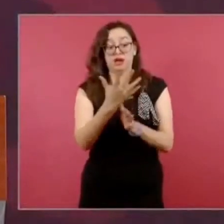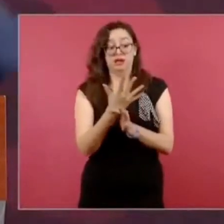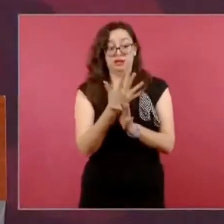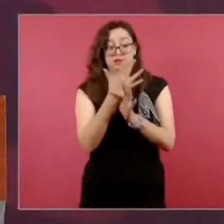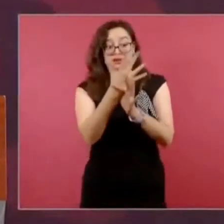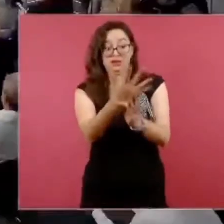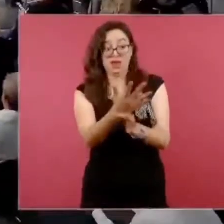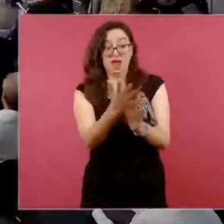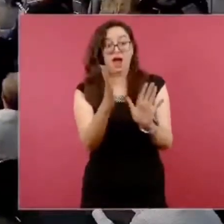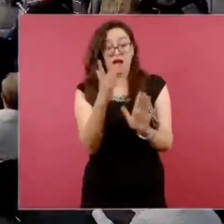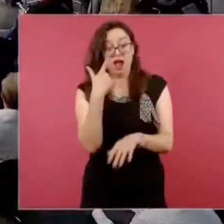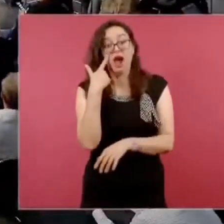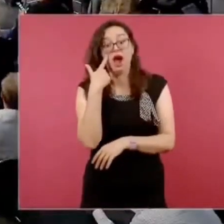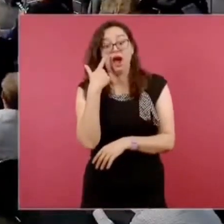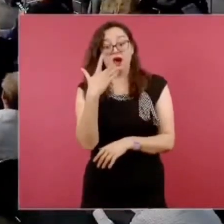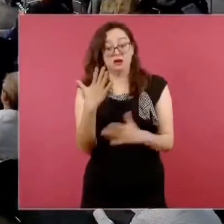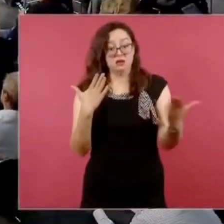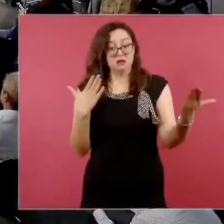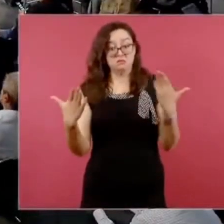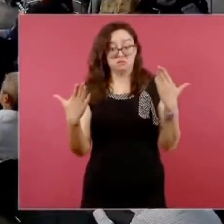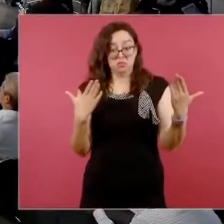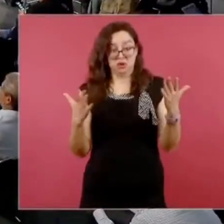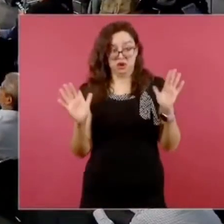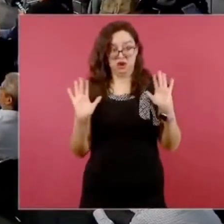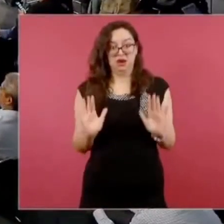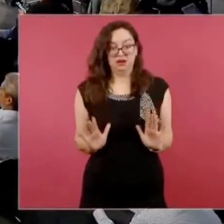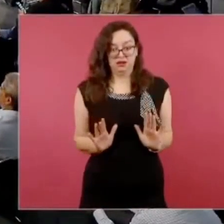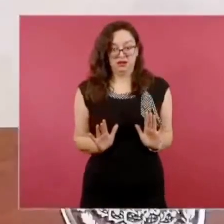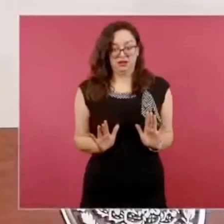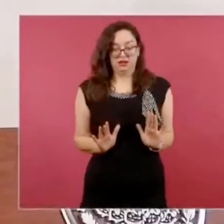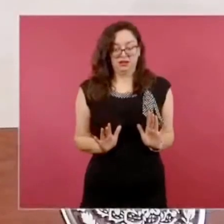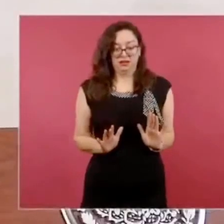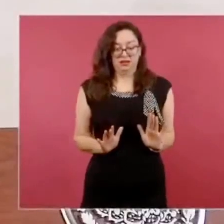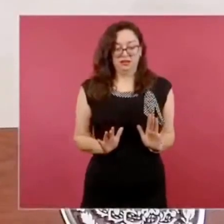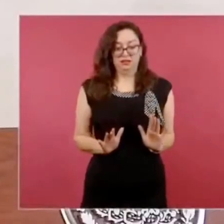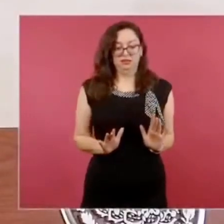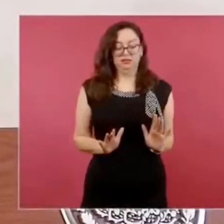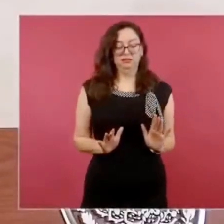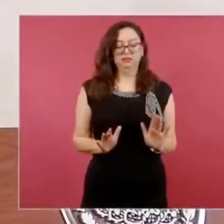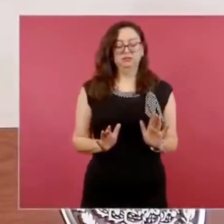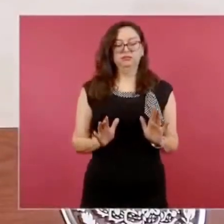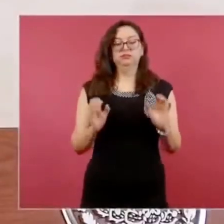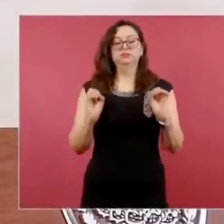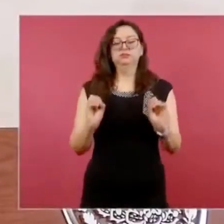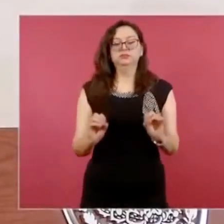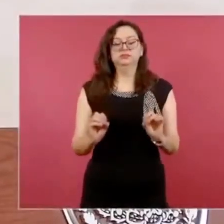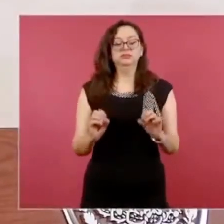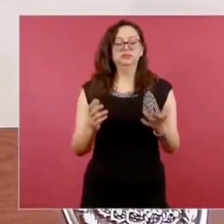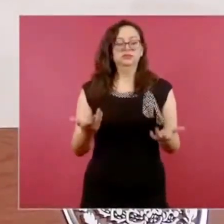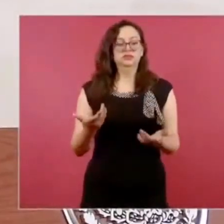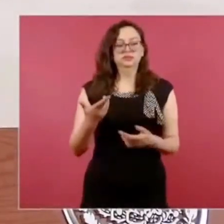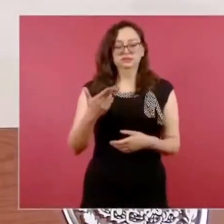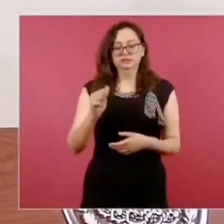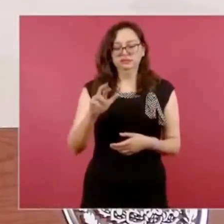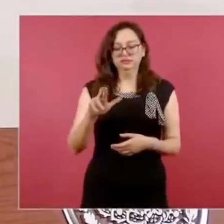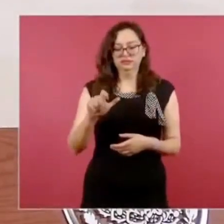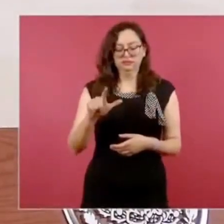diferencias. oponemos al Heraldo,